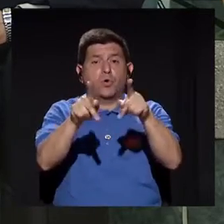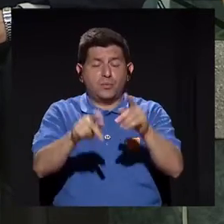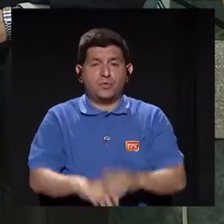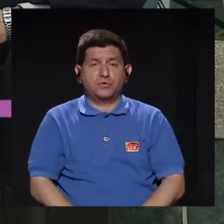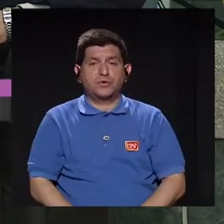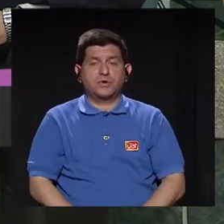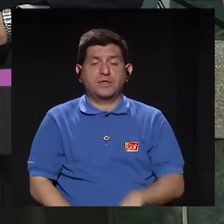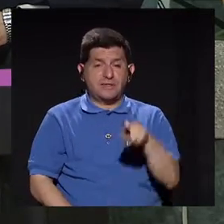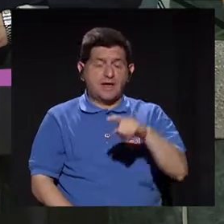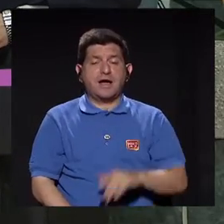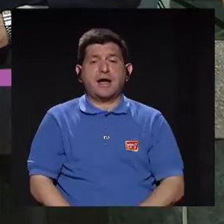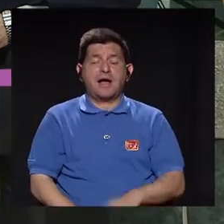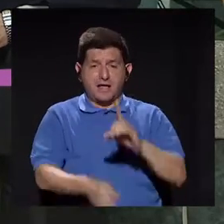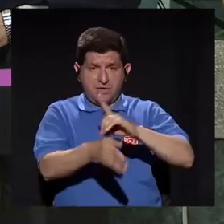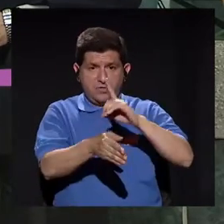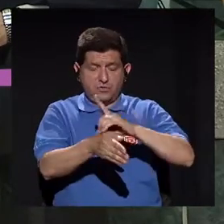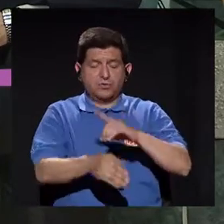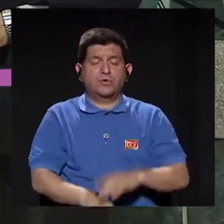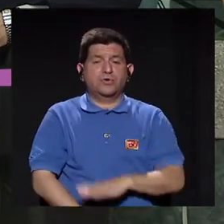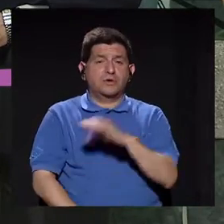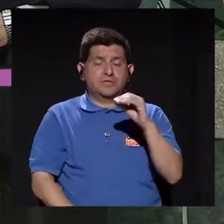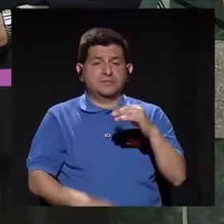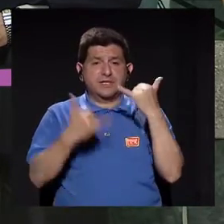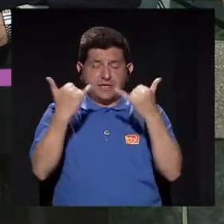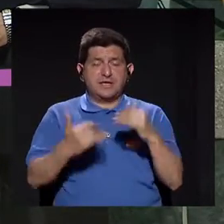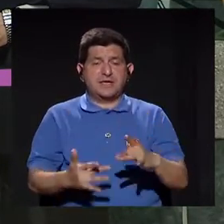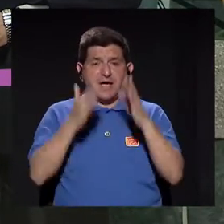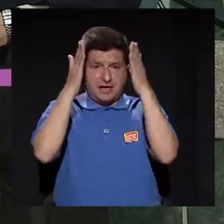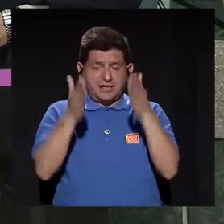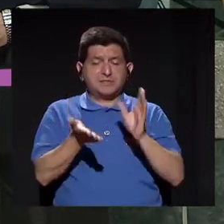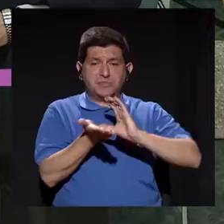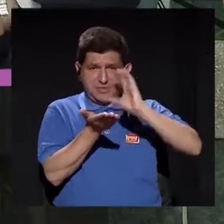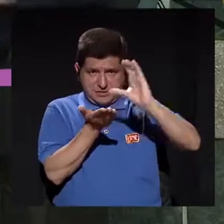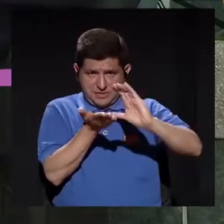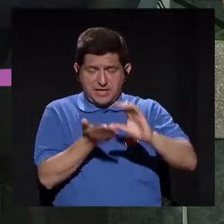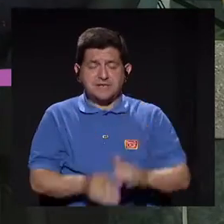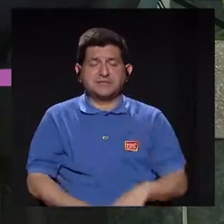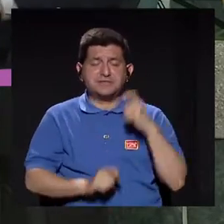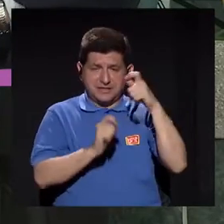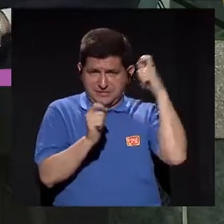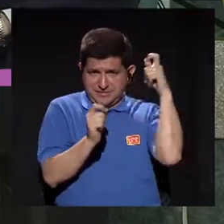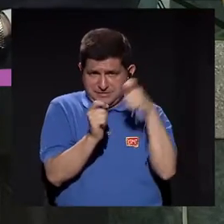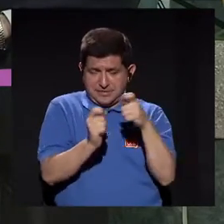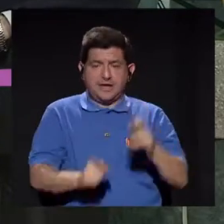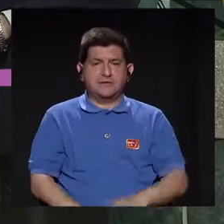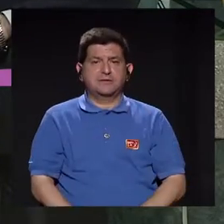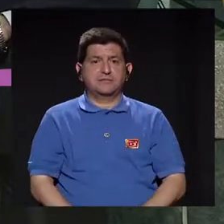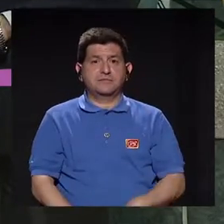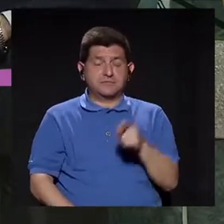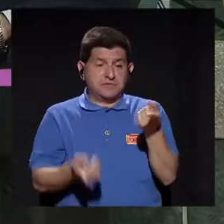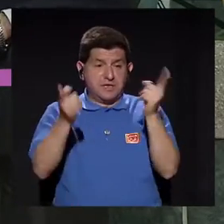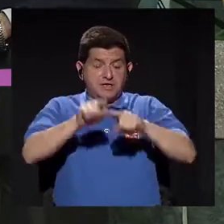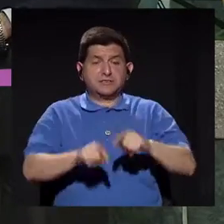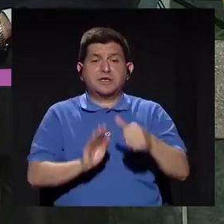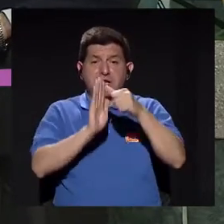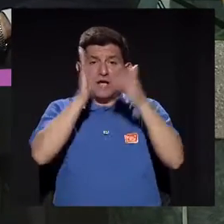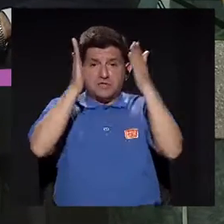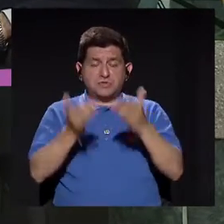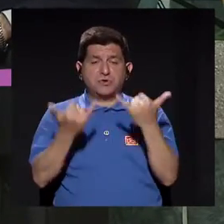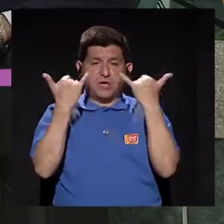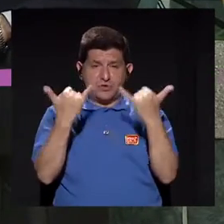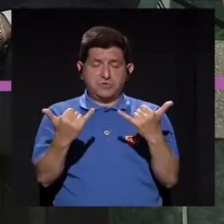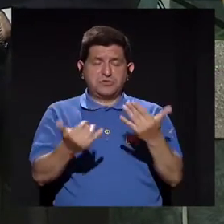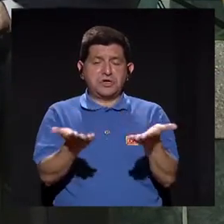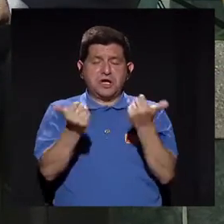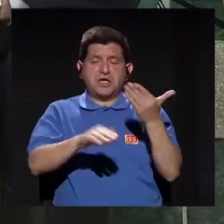oportunidad a los residentes y a los mismos especialistas, porque ya hemos hecho varios cursos que son para especialistas, que es ya para el cirujano